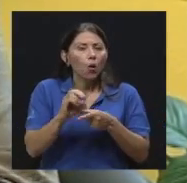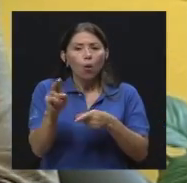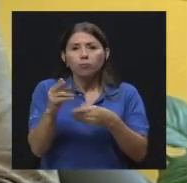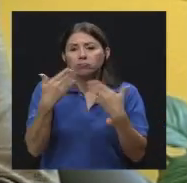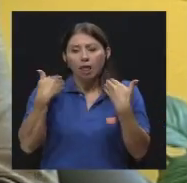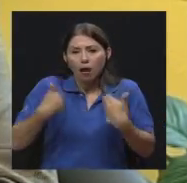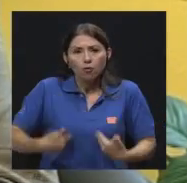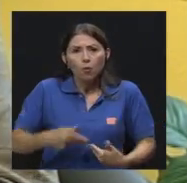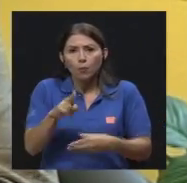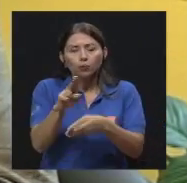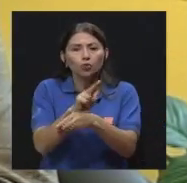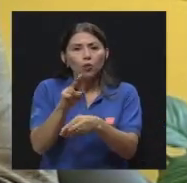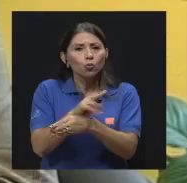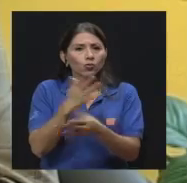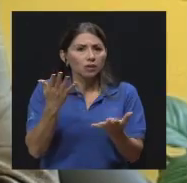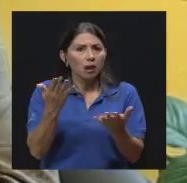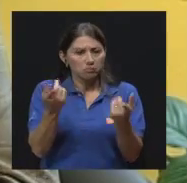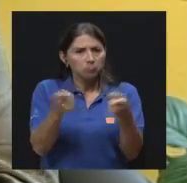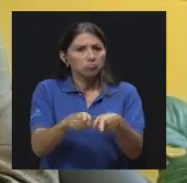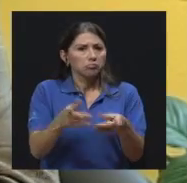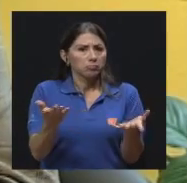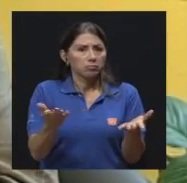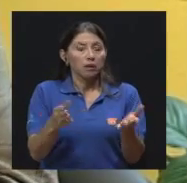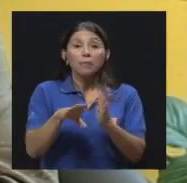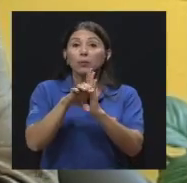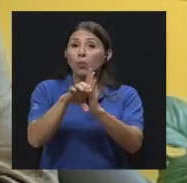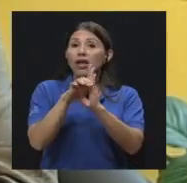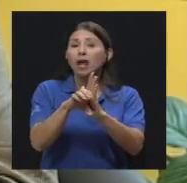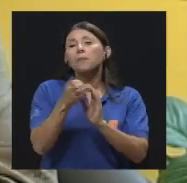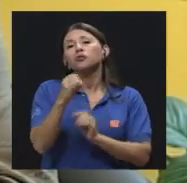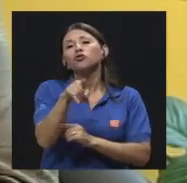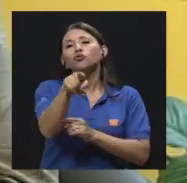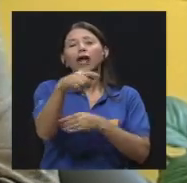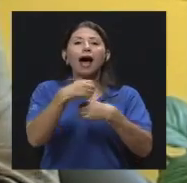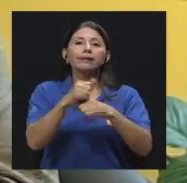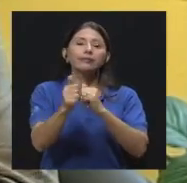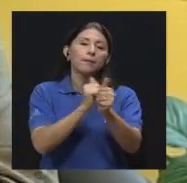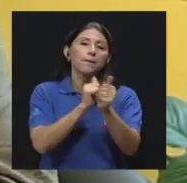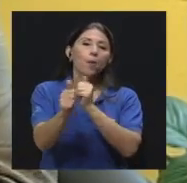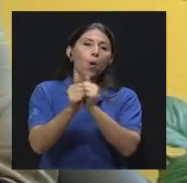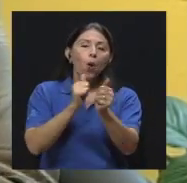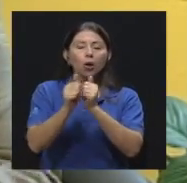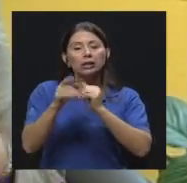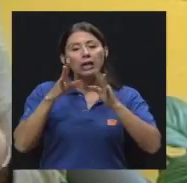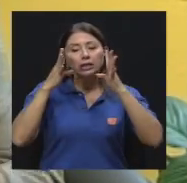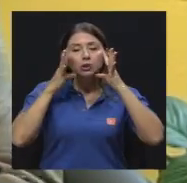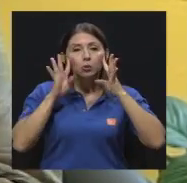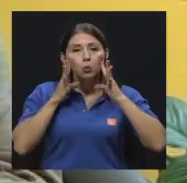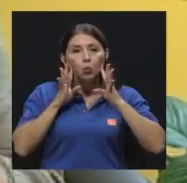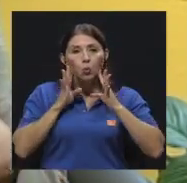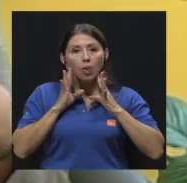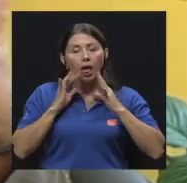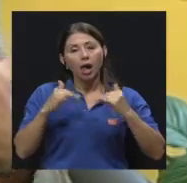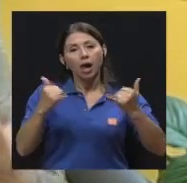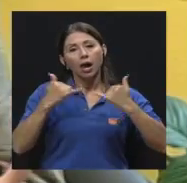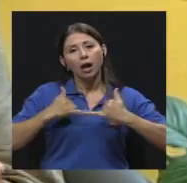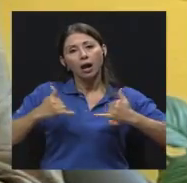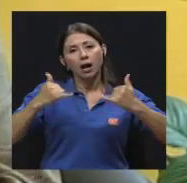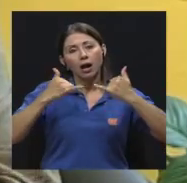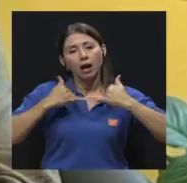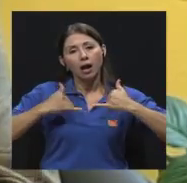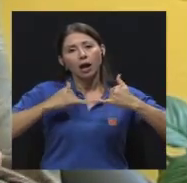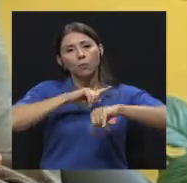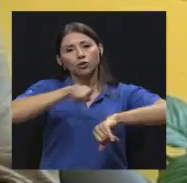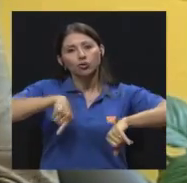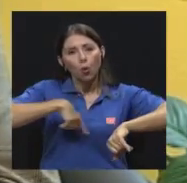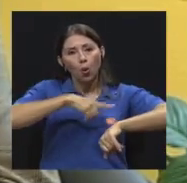ropa que usted usa, probablemente. Ahora, si usted, por ejemplo, efectúa un deporte y se suda y queda con el sudor muchas